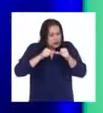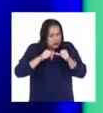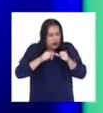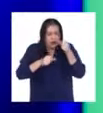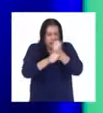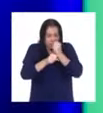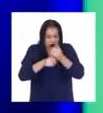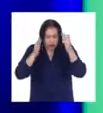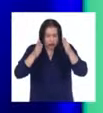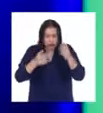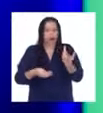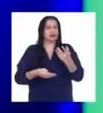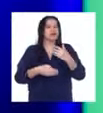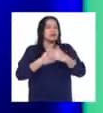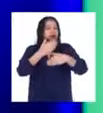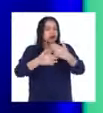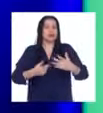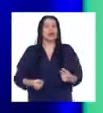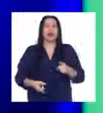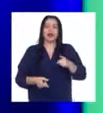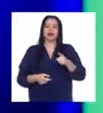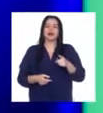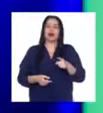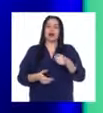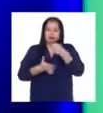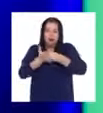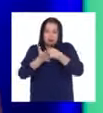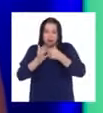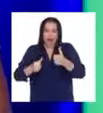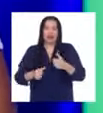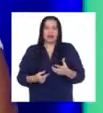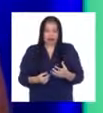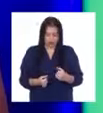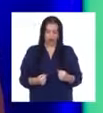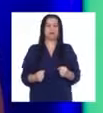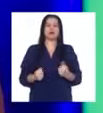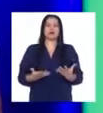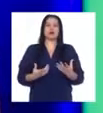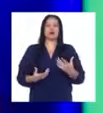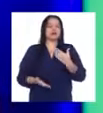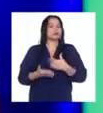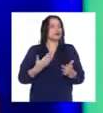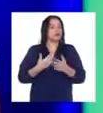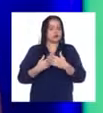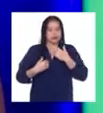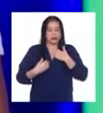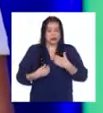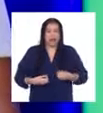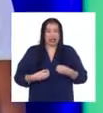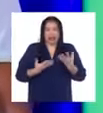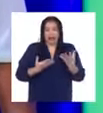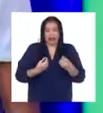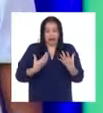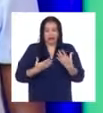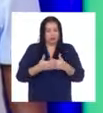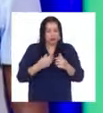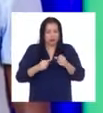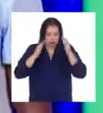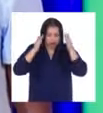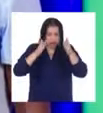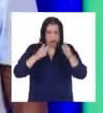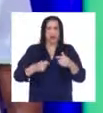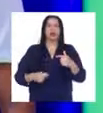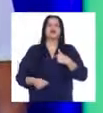perseverancia que te sostiene cuando hay que hacer algunos sacrificios me siento